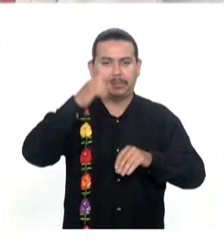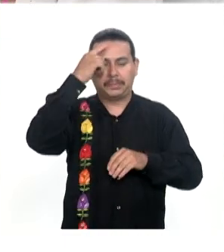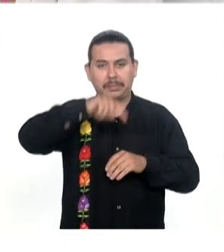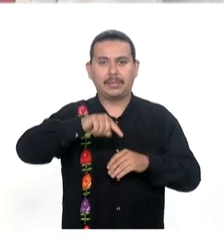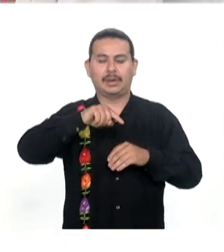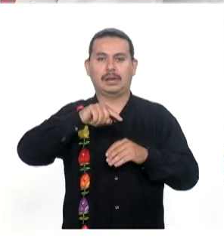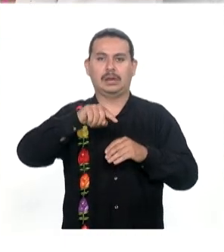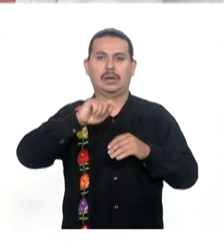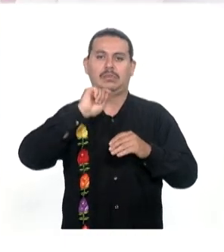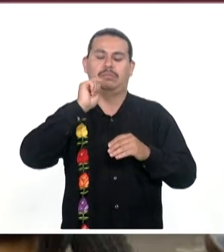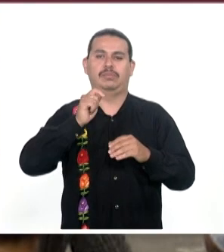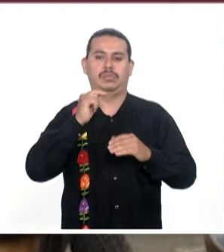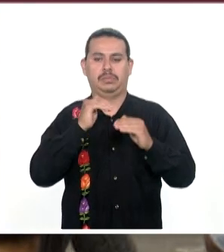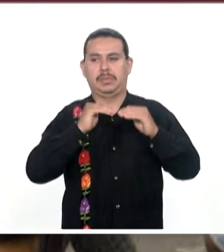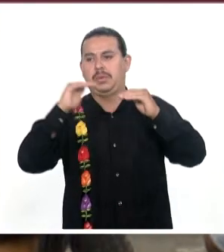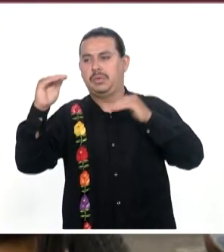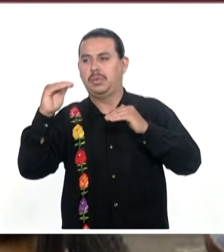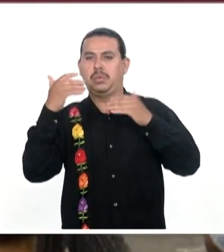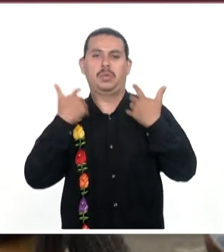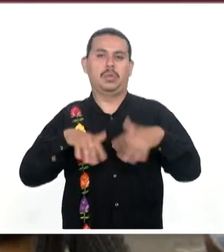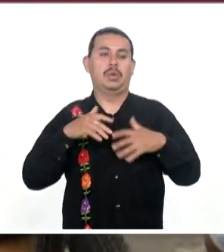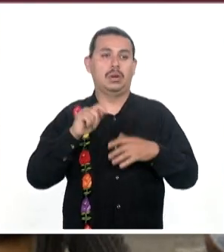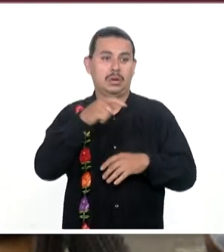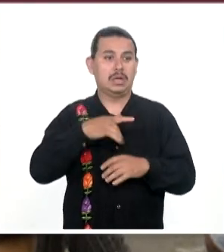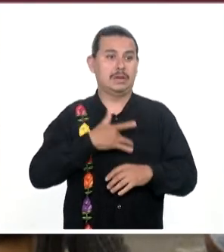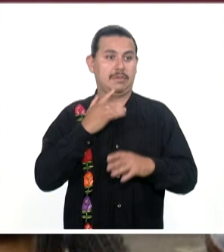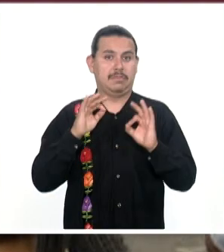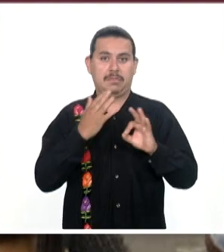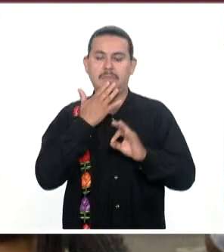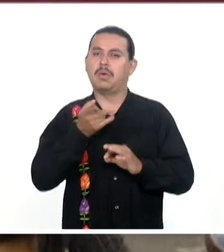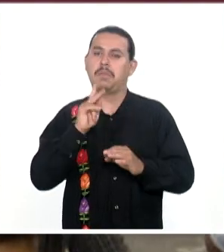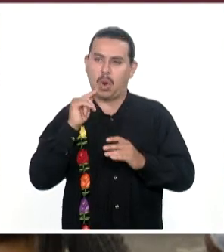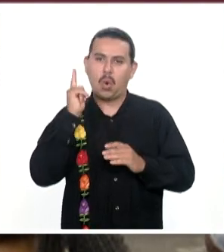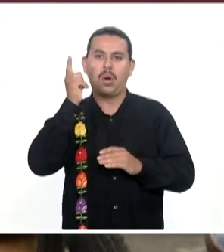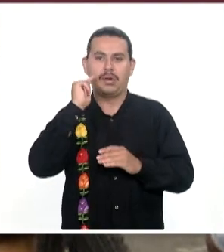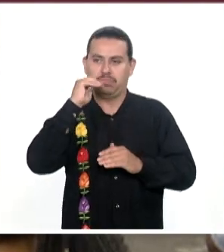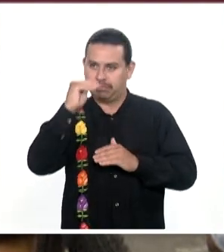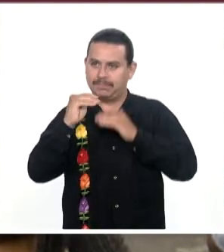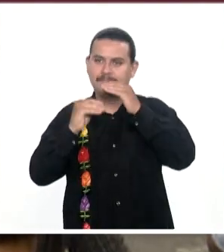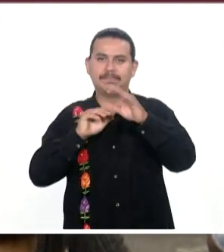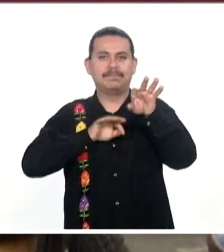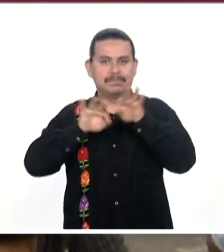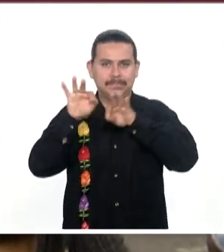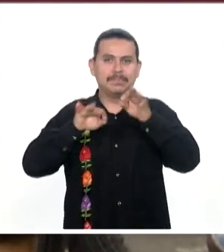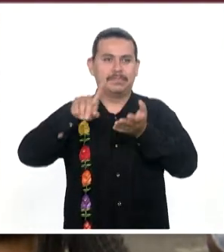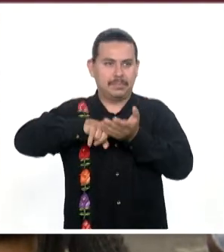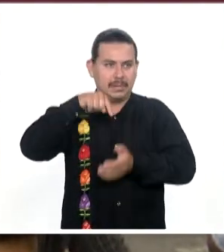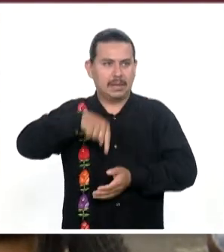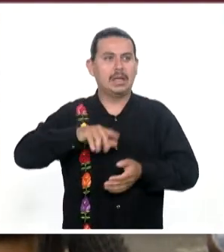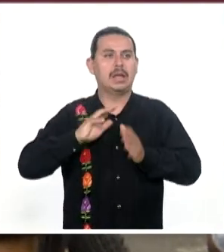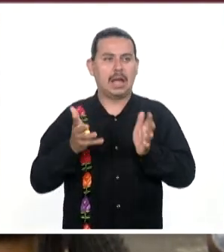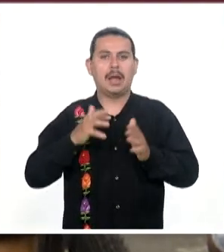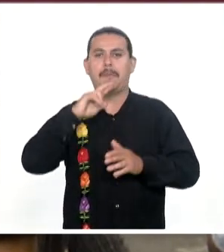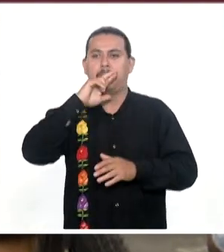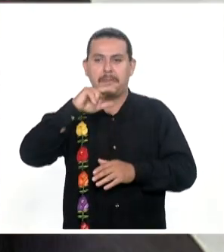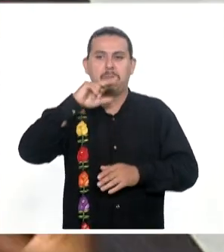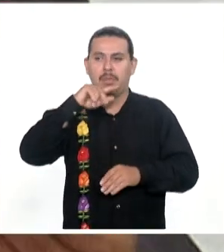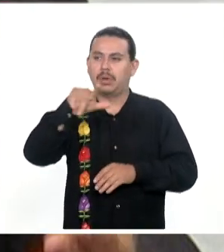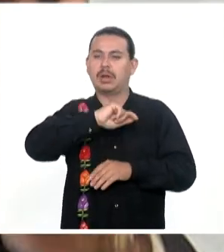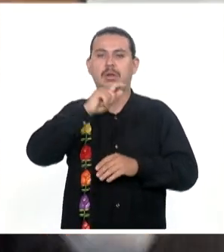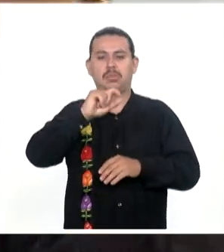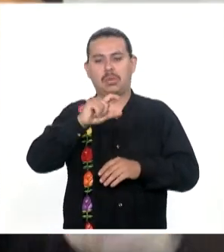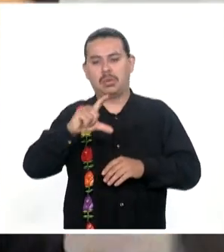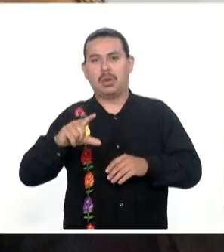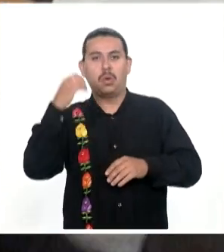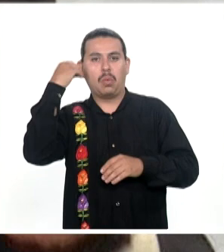Un lugar No estamos satisfechos Pero sí creemos Que las acciones Que se están generando Van a seguir revirtiendo Y